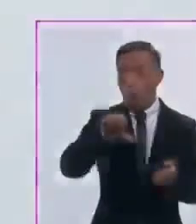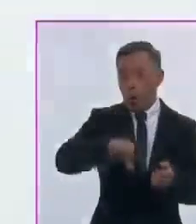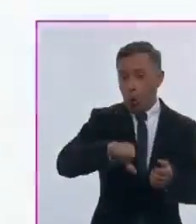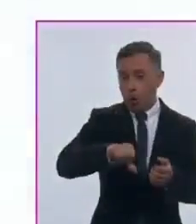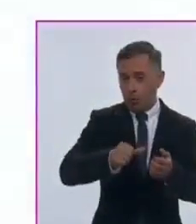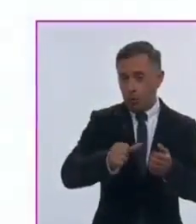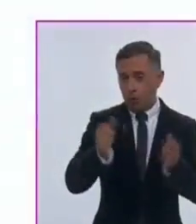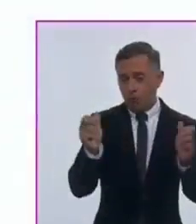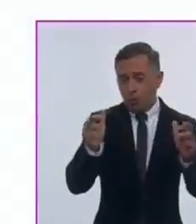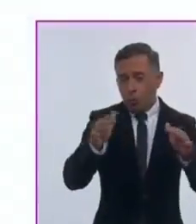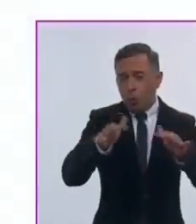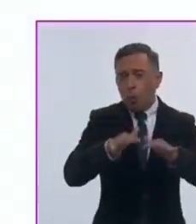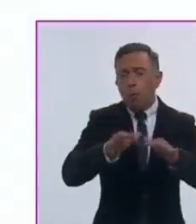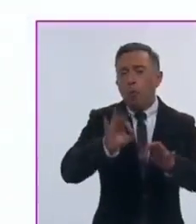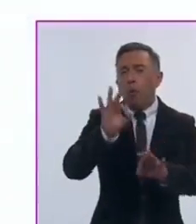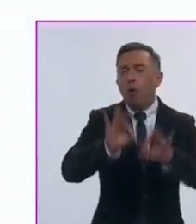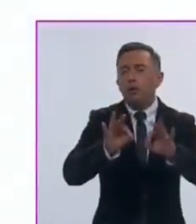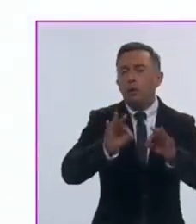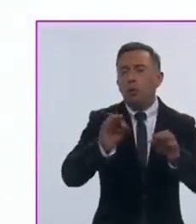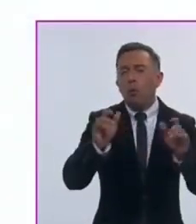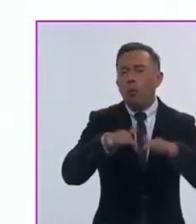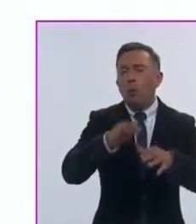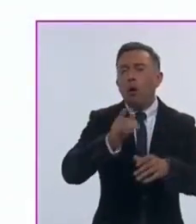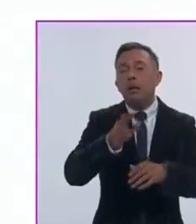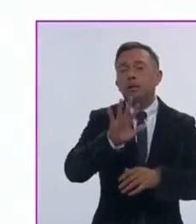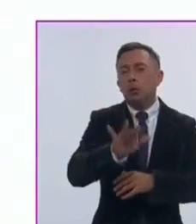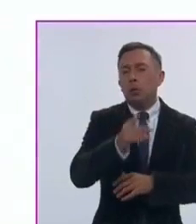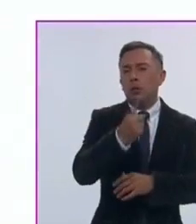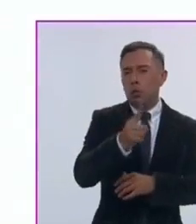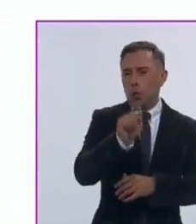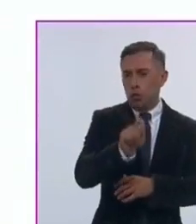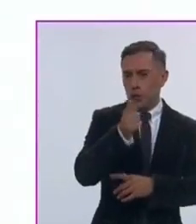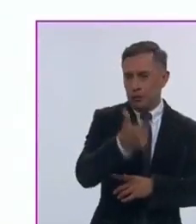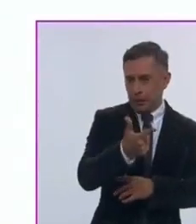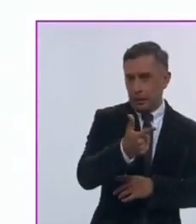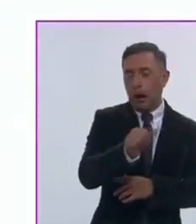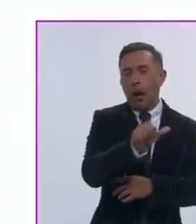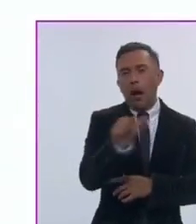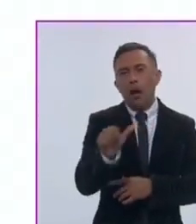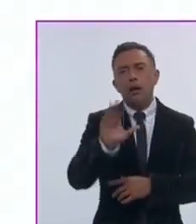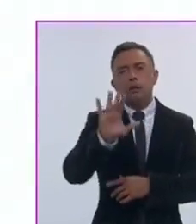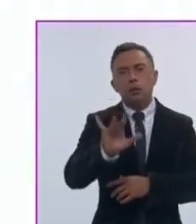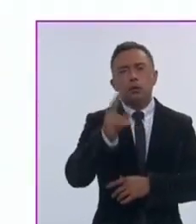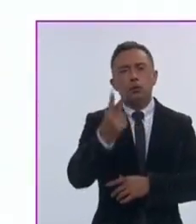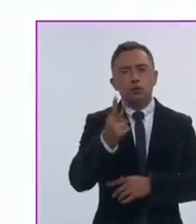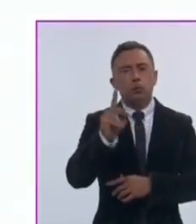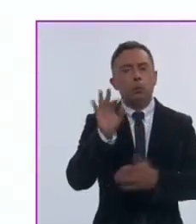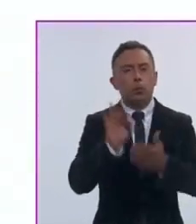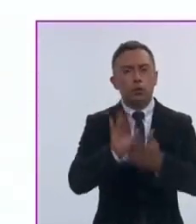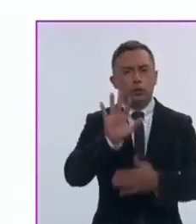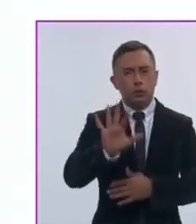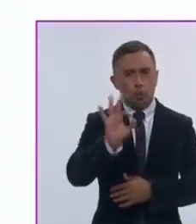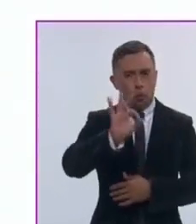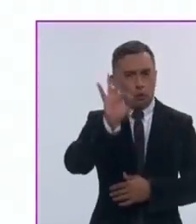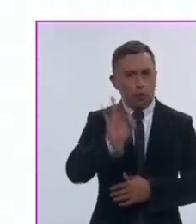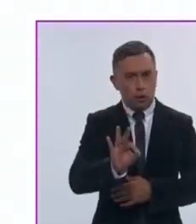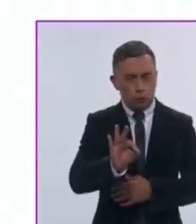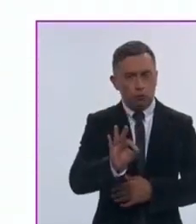electoral fue de entre 51.7 y 52.5 por ciento.